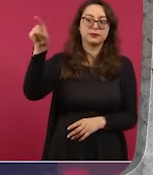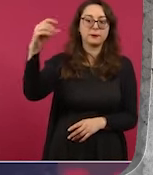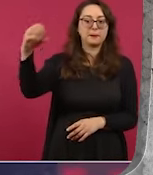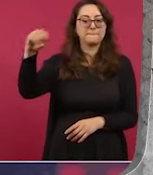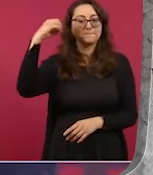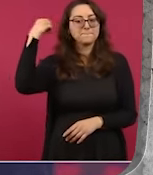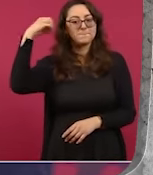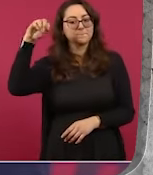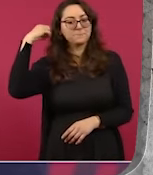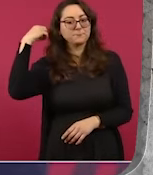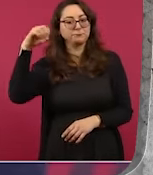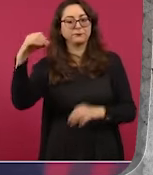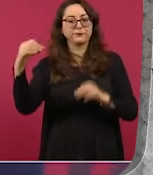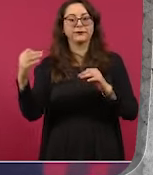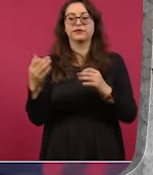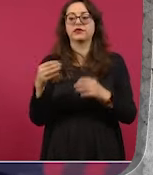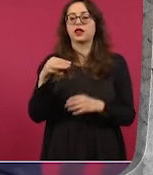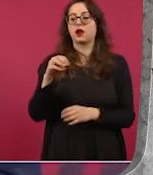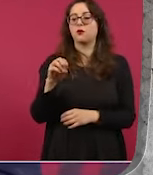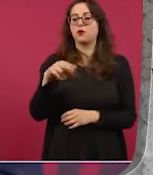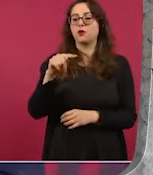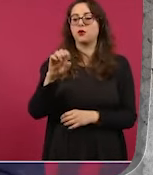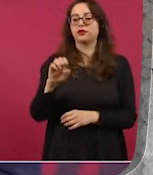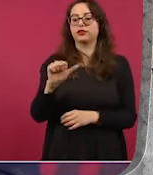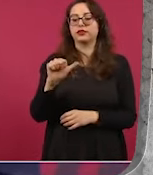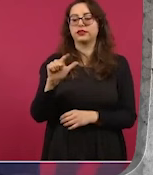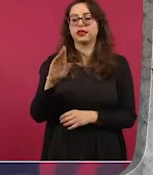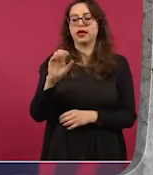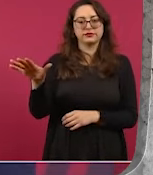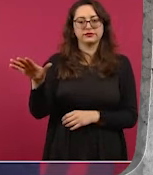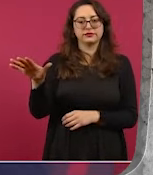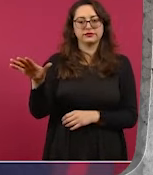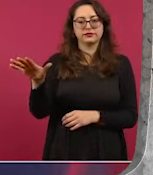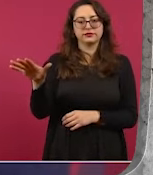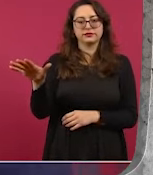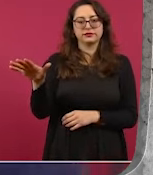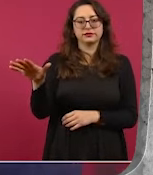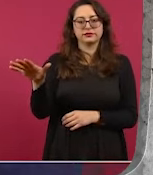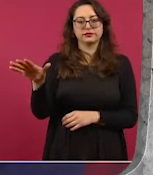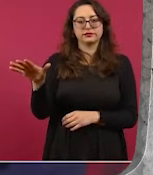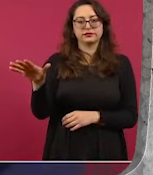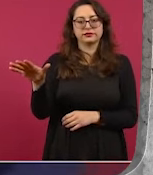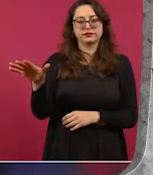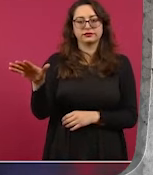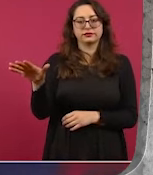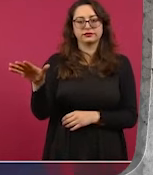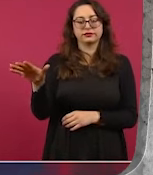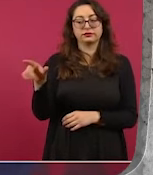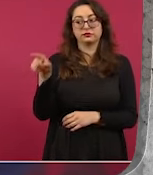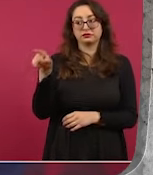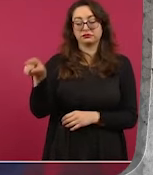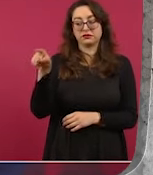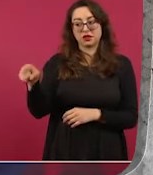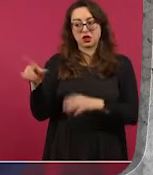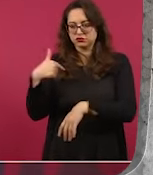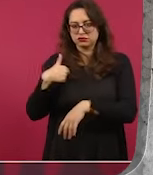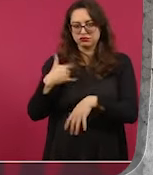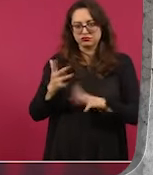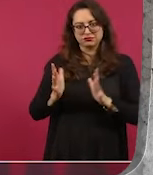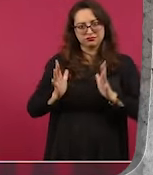cerca de Monte Albán, una comunidad que me llamó mucho la atención porque